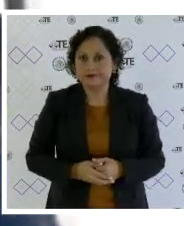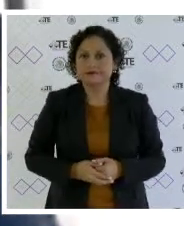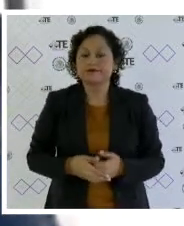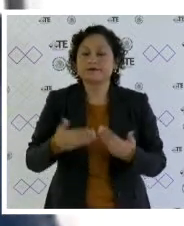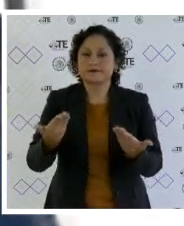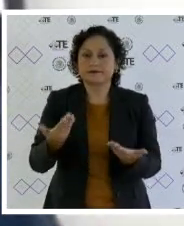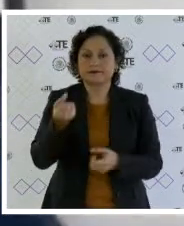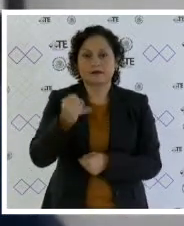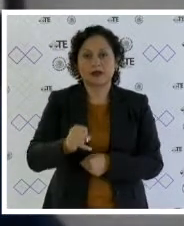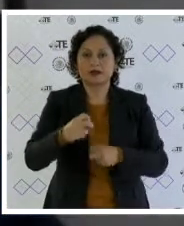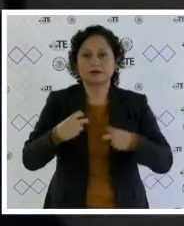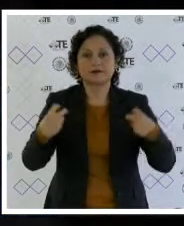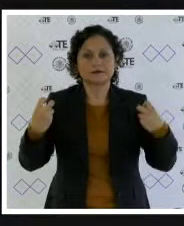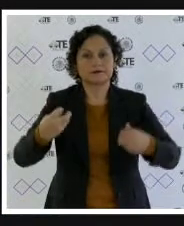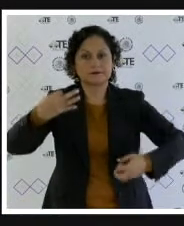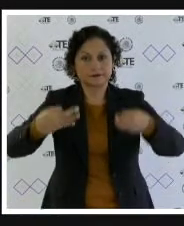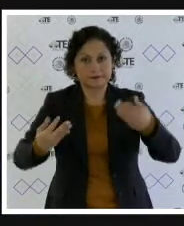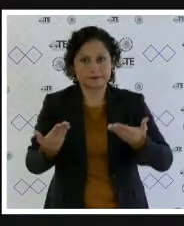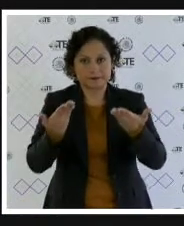magistrados.